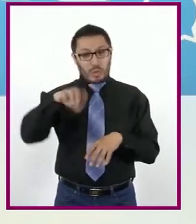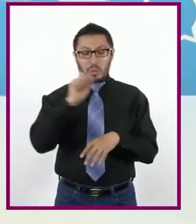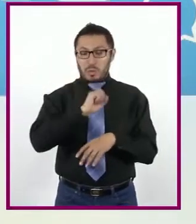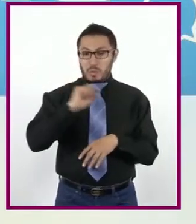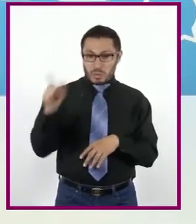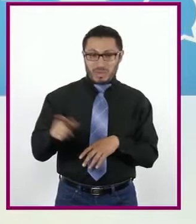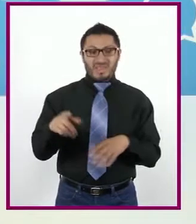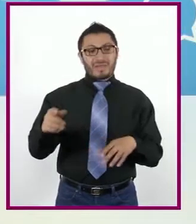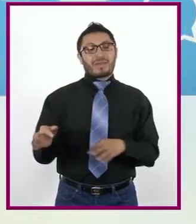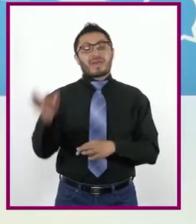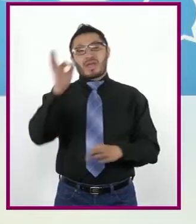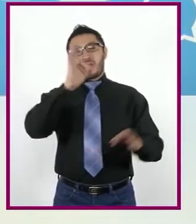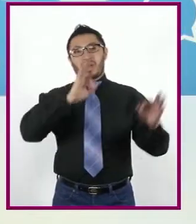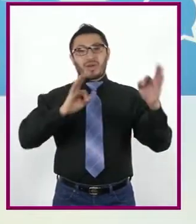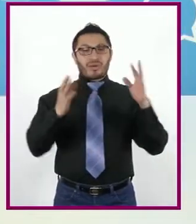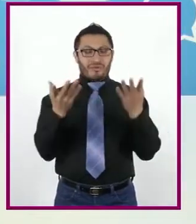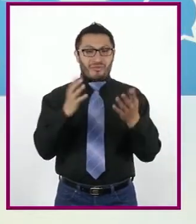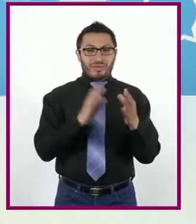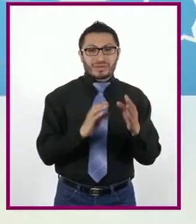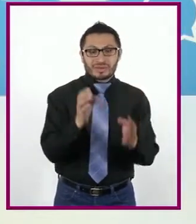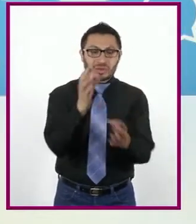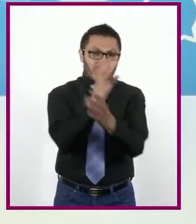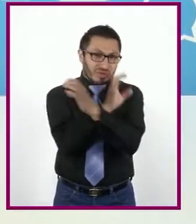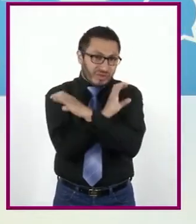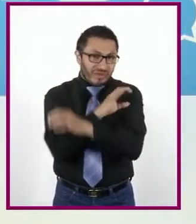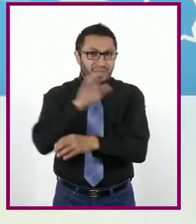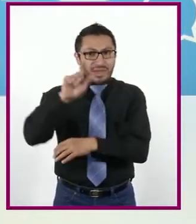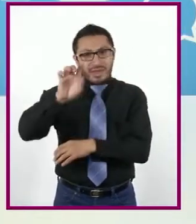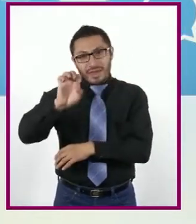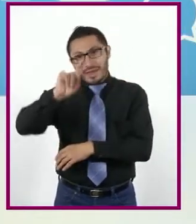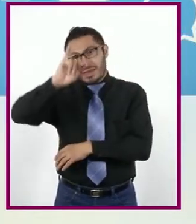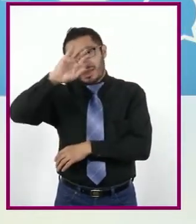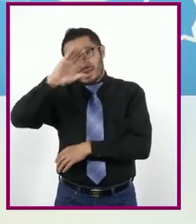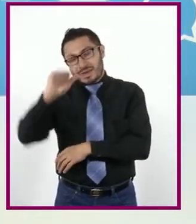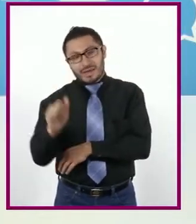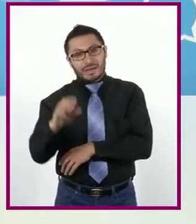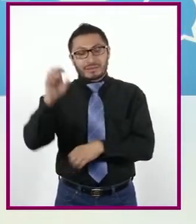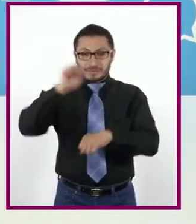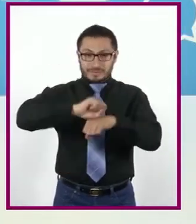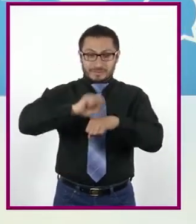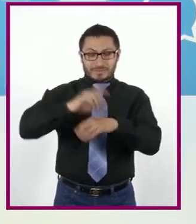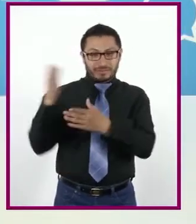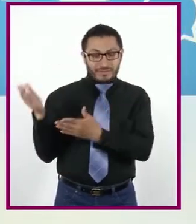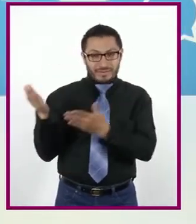formación cívica y ética en secundaria. Ella estará el día de hoy con nosotros.